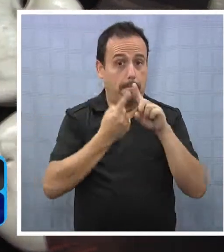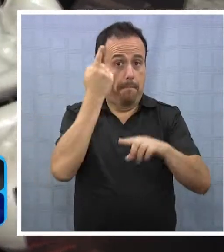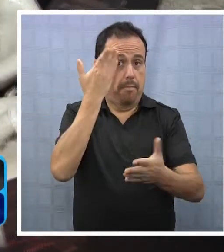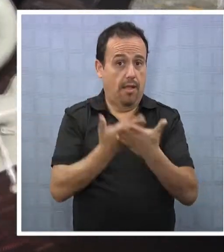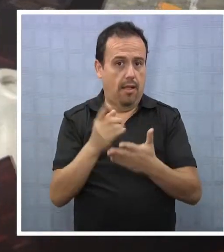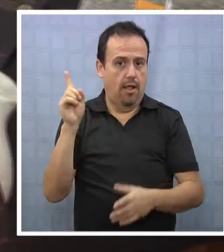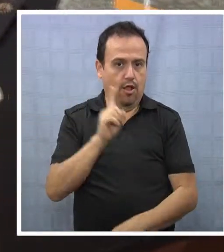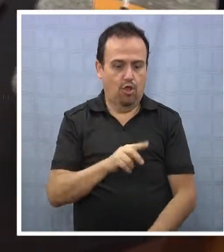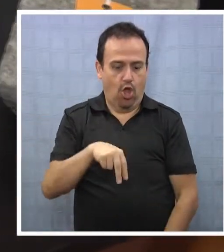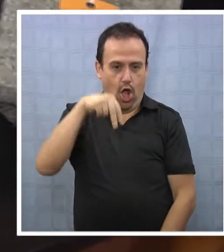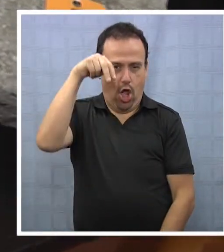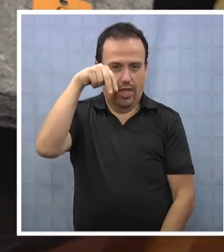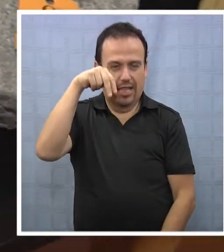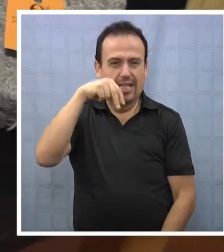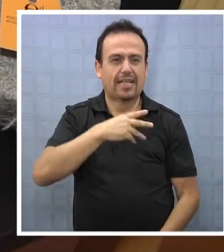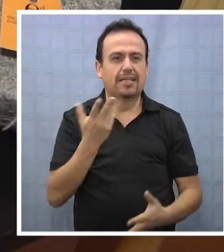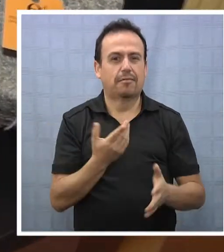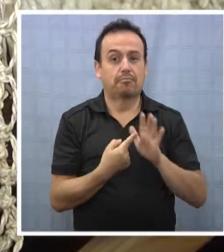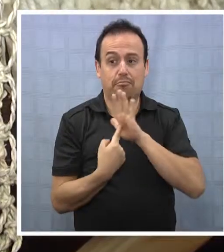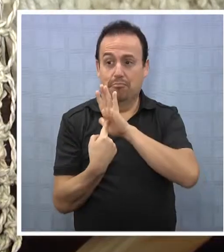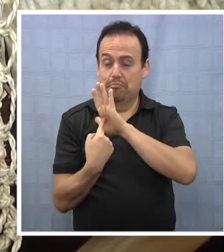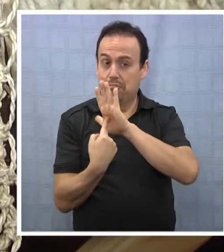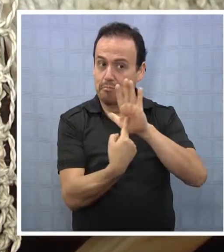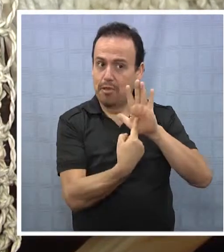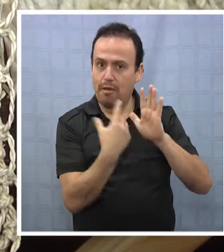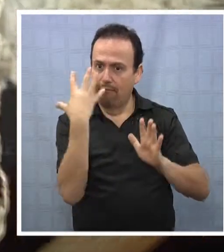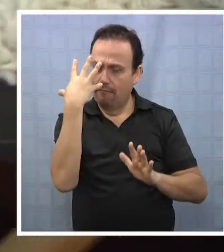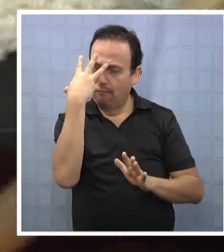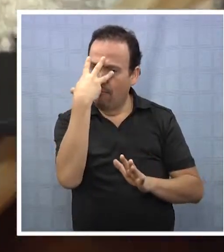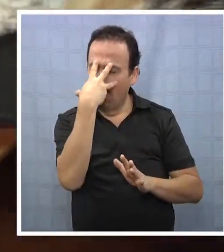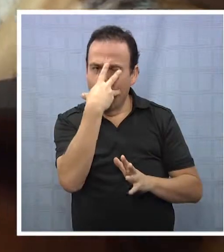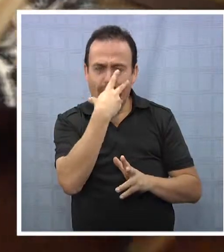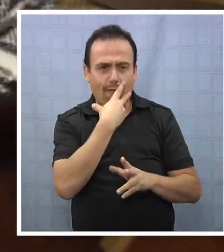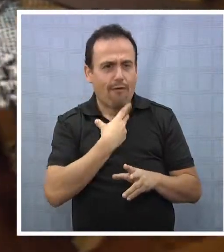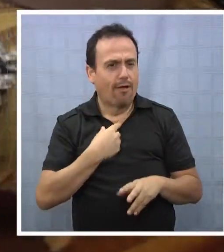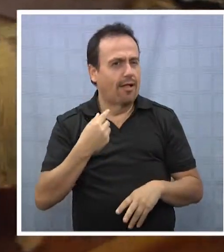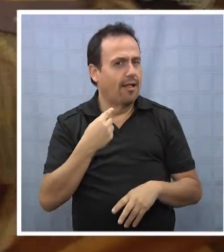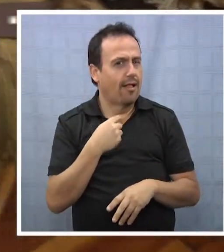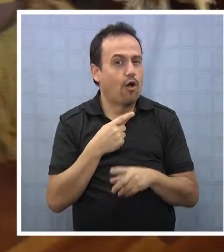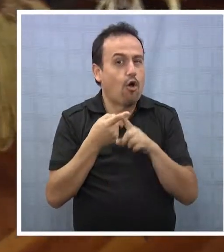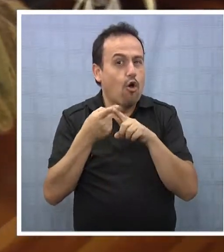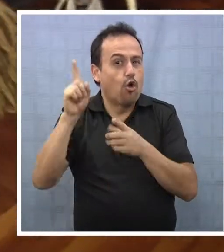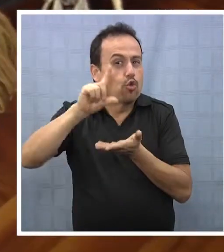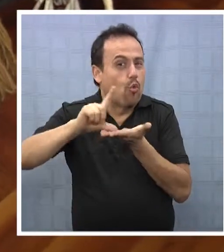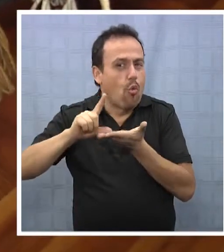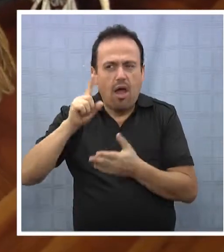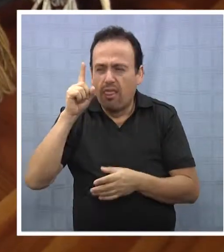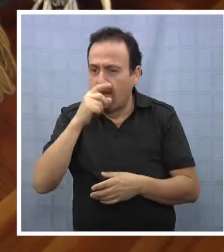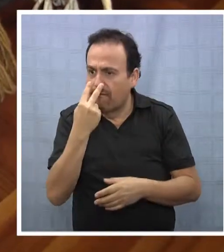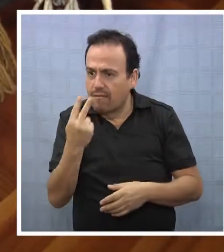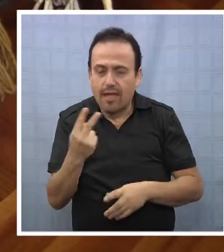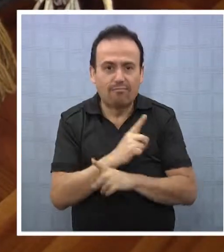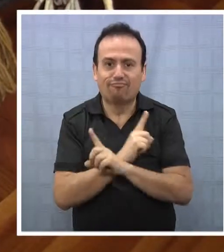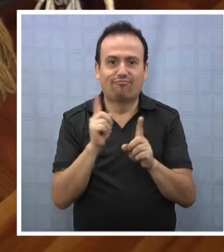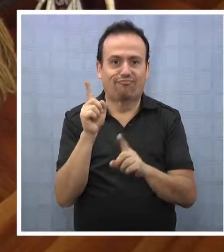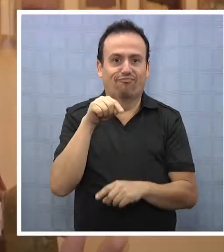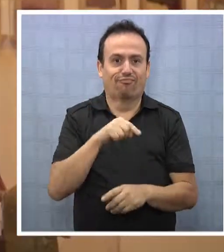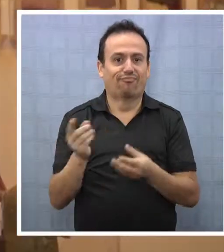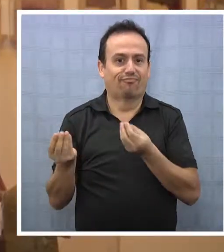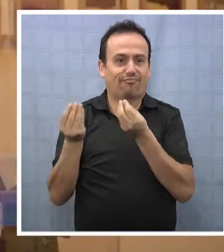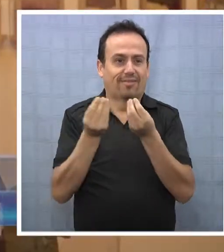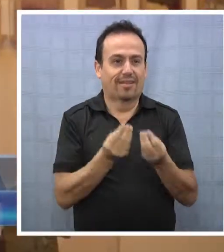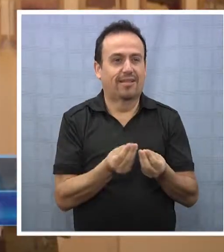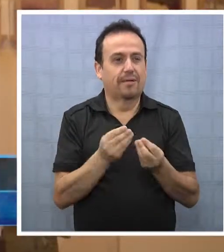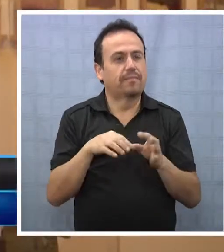vez llega al norte del país con verdaderas obras de arte muy difíciles de encontrar en otros lugares. Porque gran